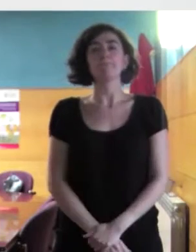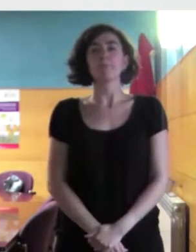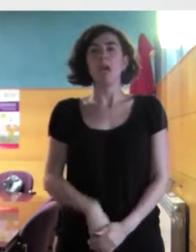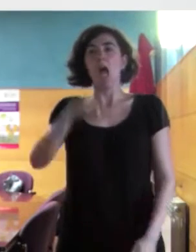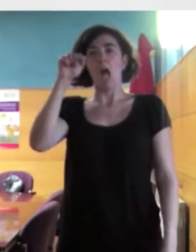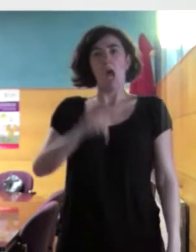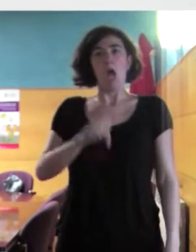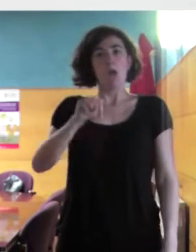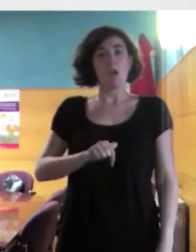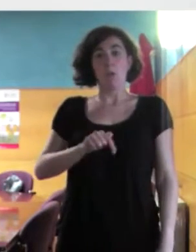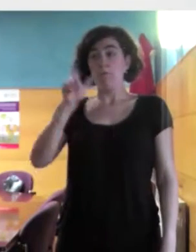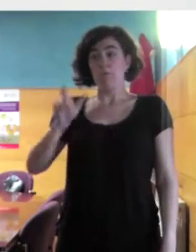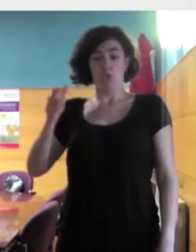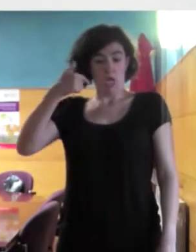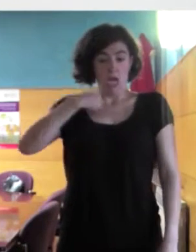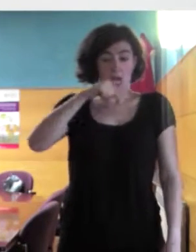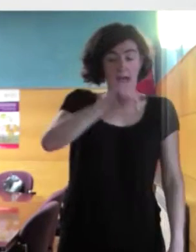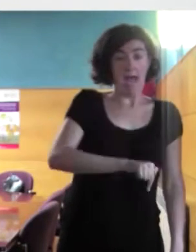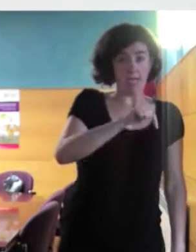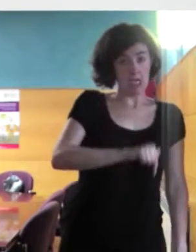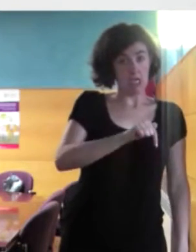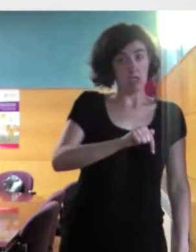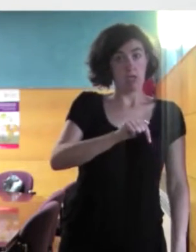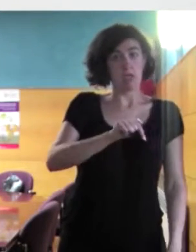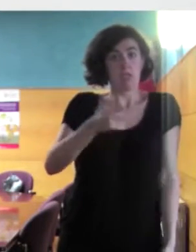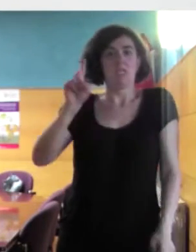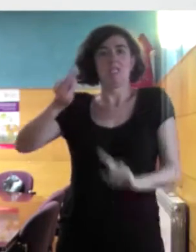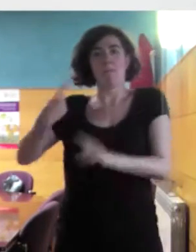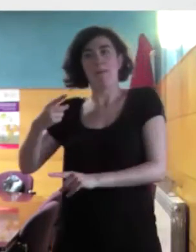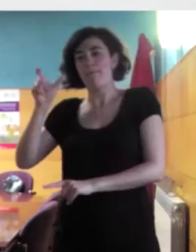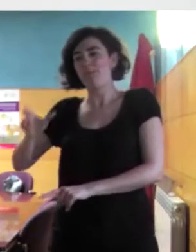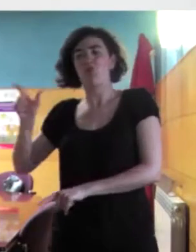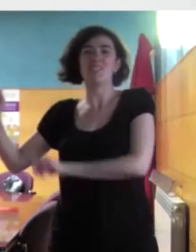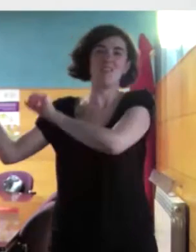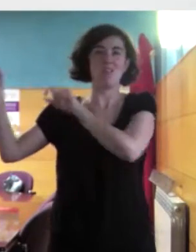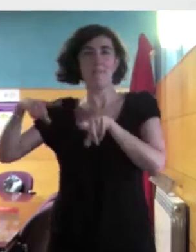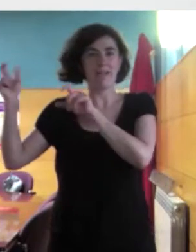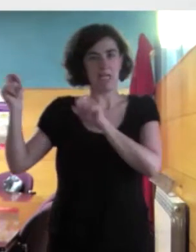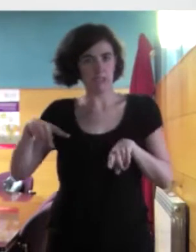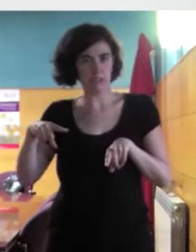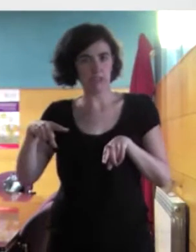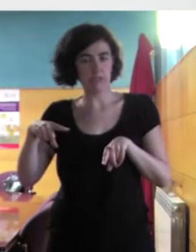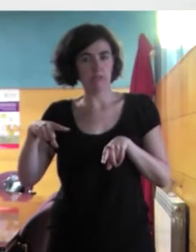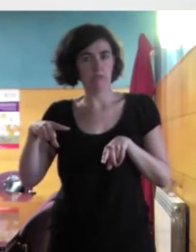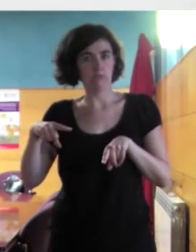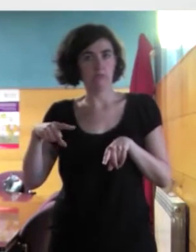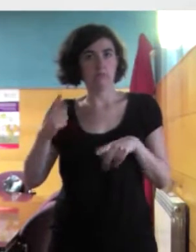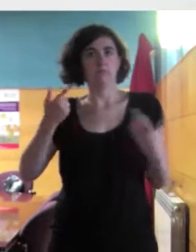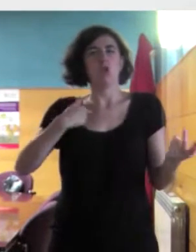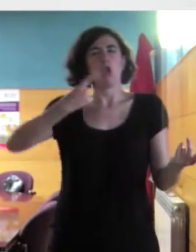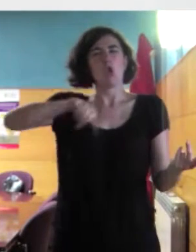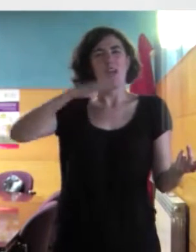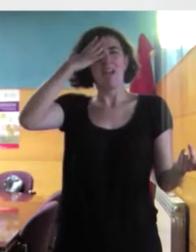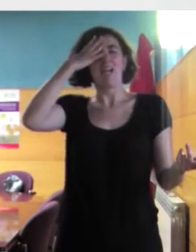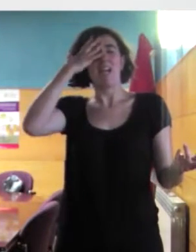personas de origen autóctono, personas de origen inmigrante. Tenemos que recordar quienes estamos aquí que